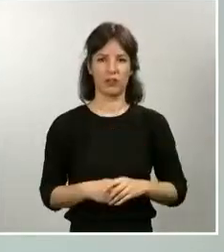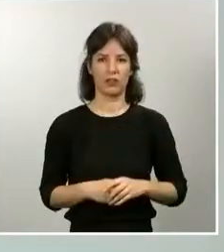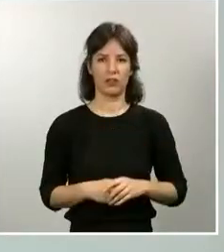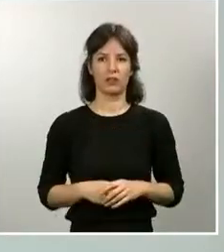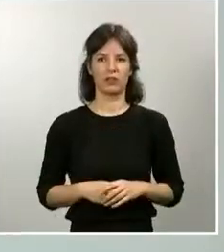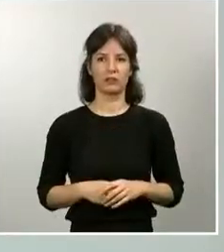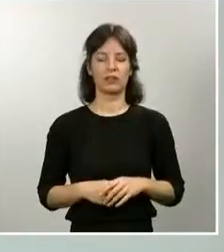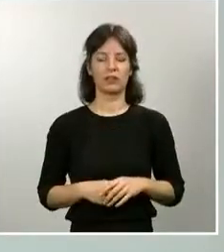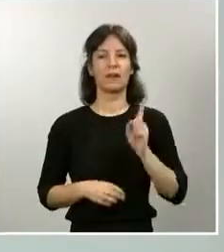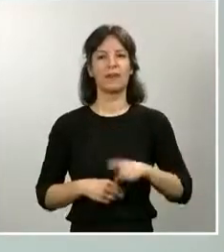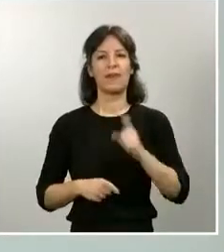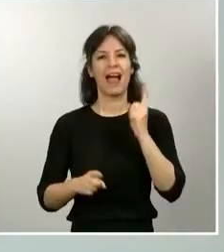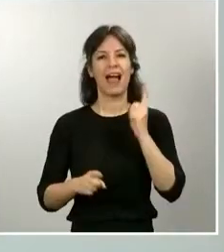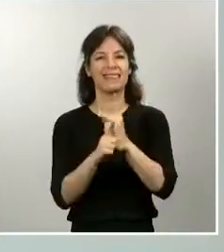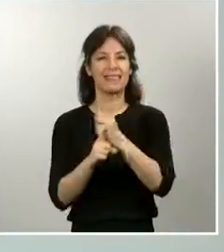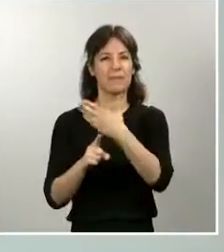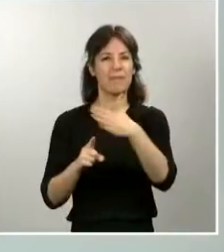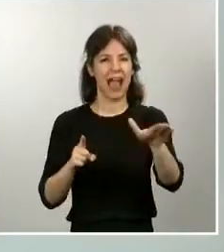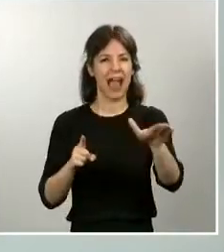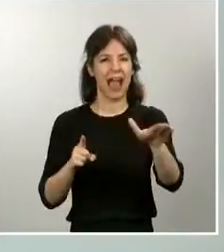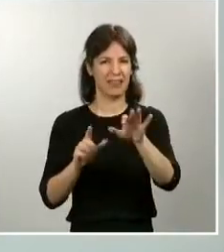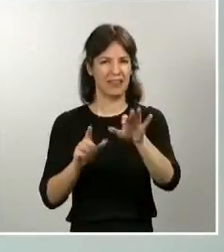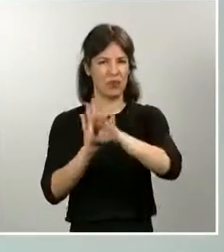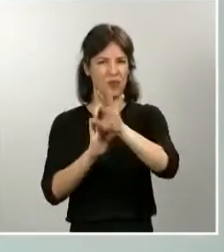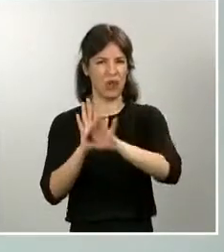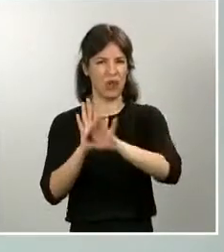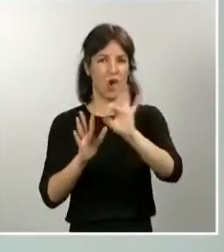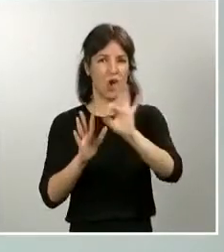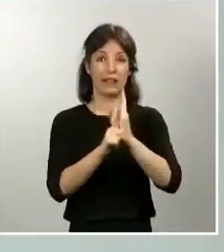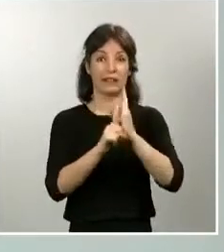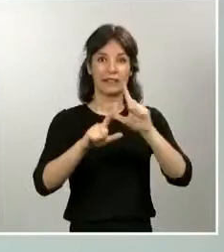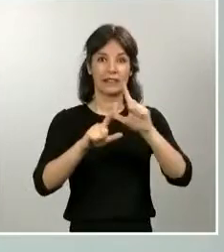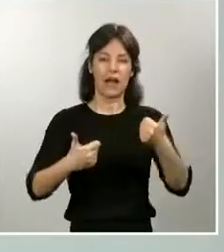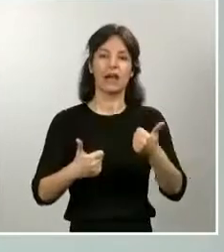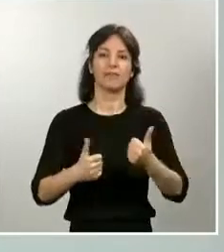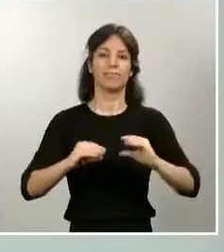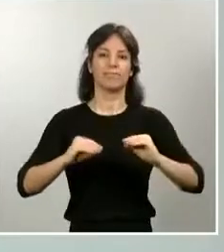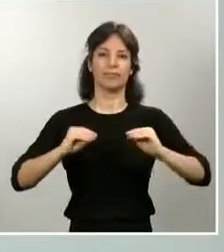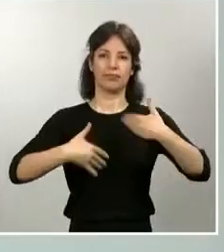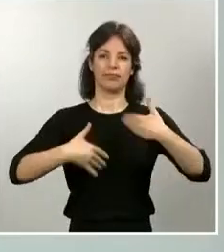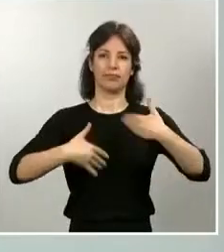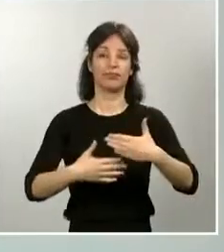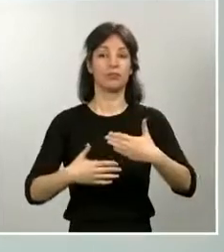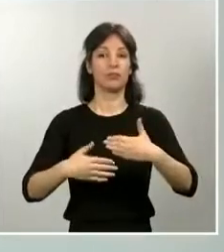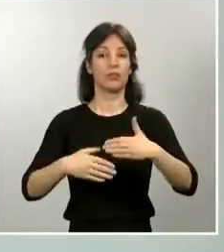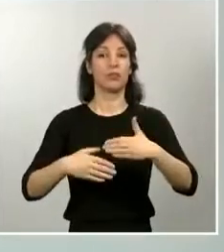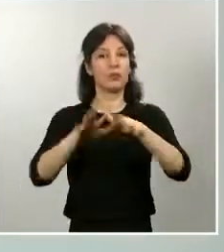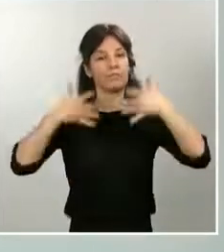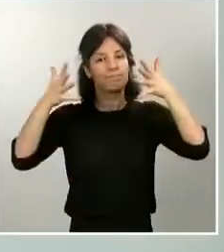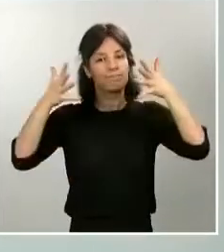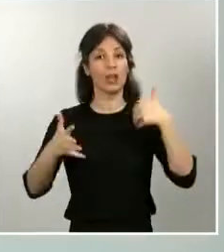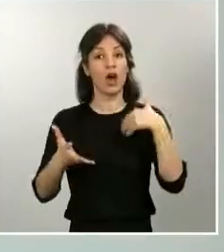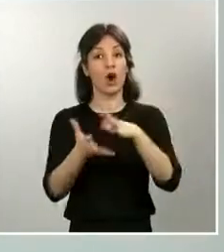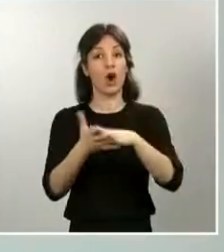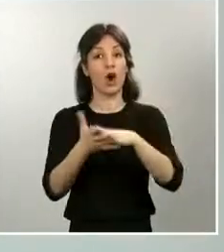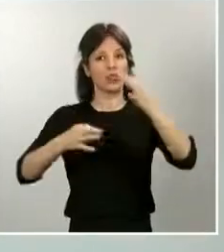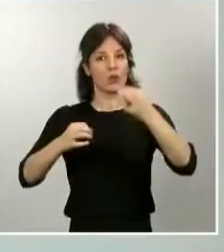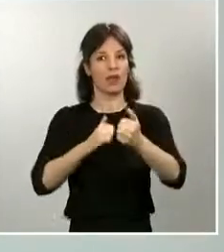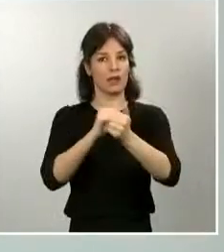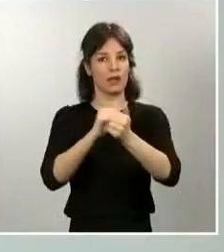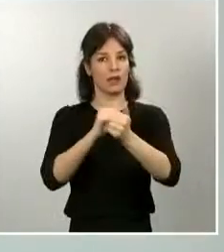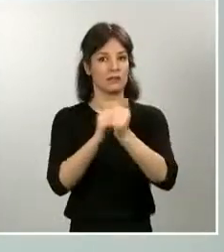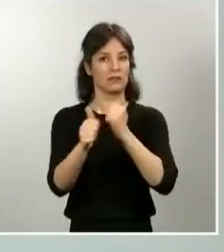active los filtros anti-span. Por último, le recomendamos que periódicamente haga copias de seguridad en dispositivos de